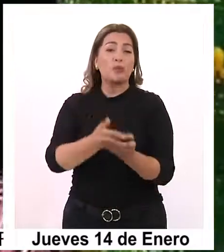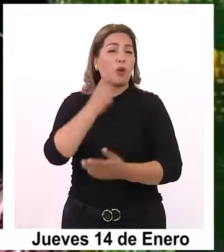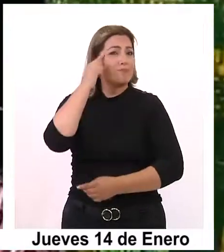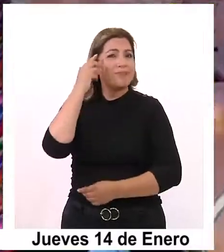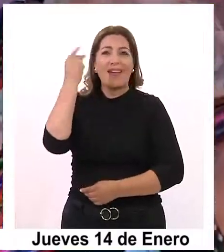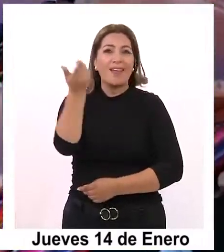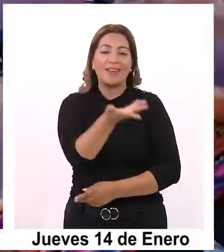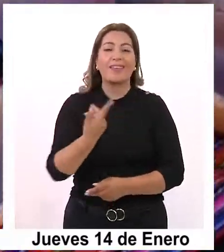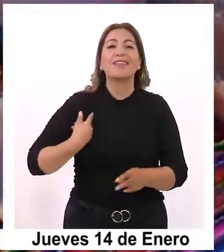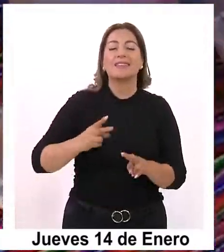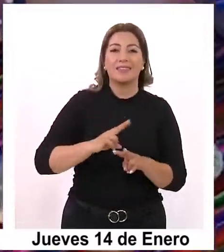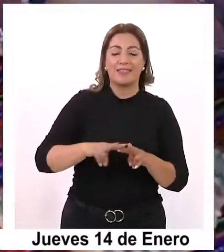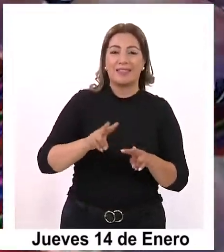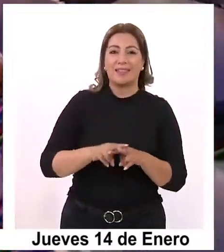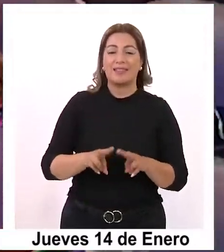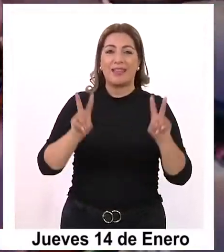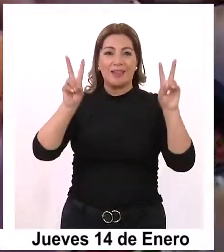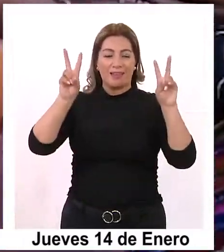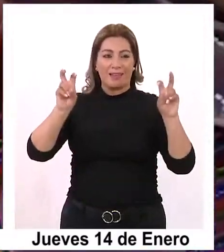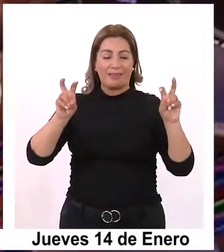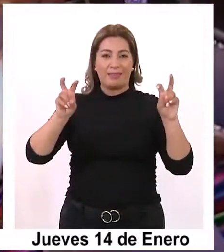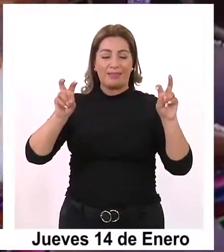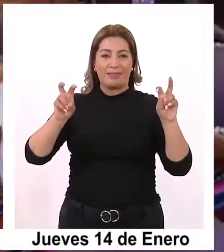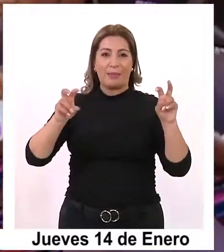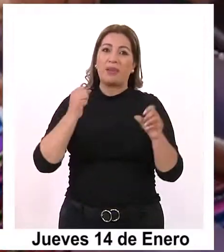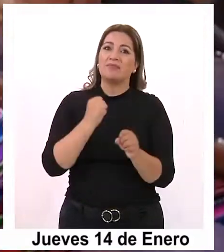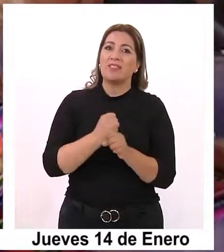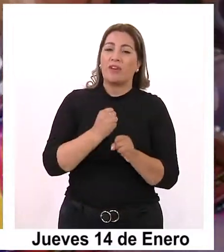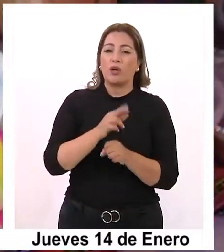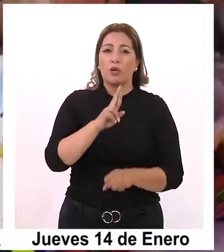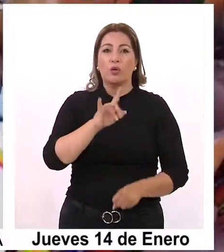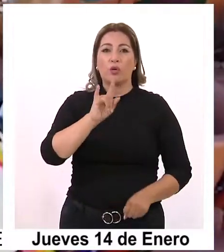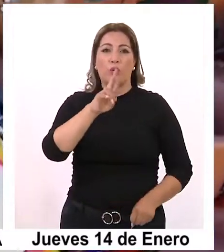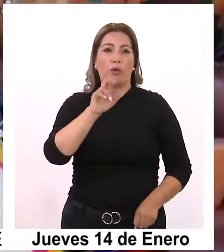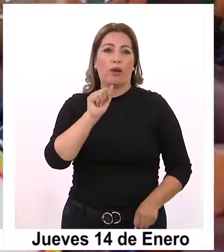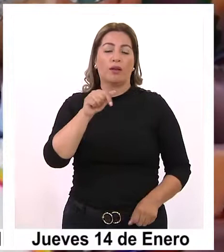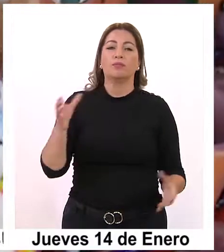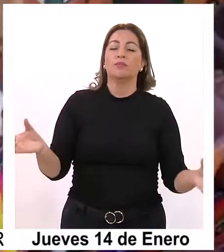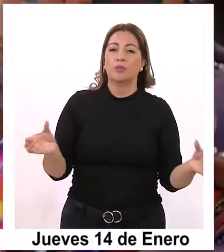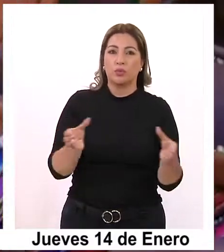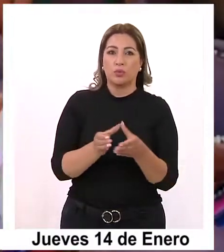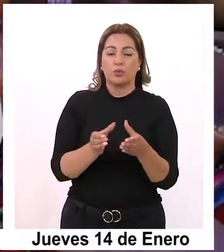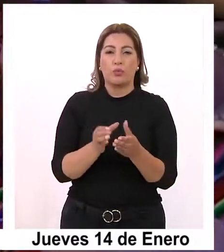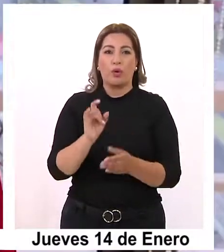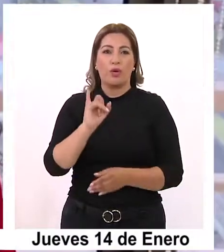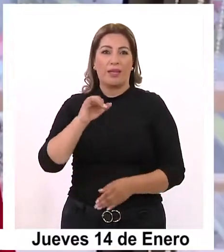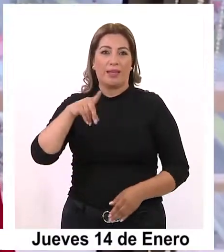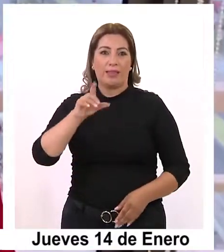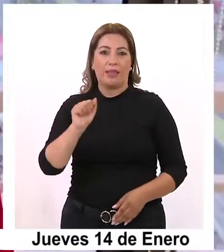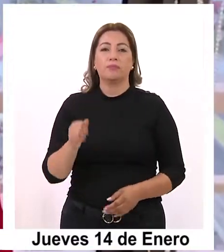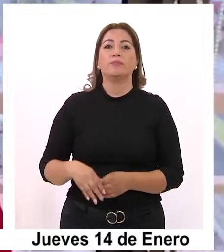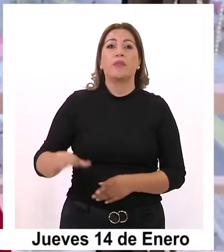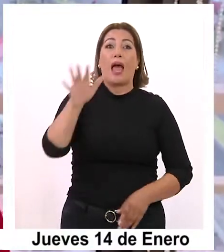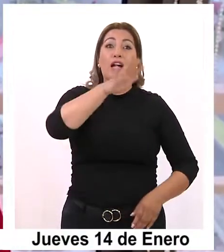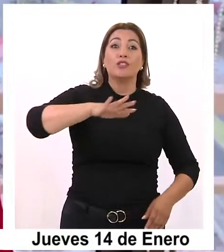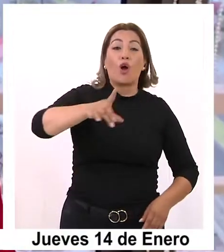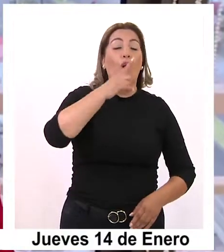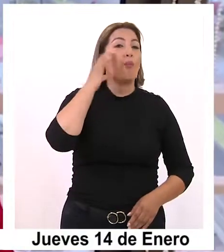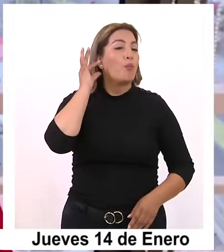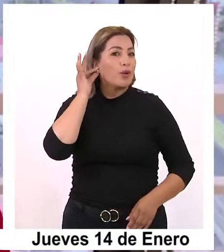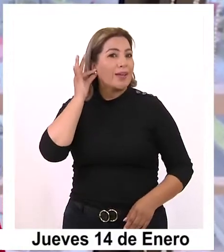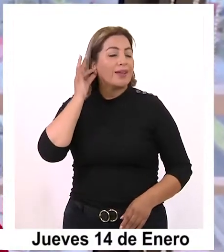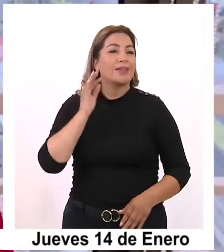iniciativa que se ejecuta en el marco de la Ruta de Emprendimiento Rural en convenio con INDAP. Invito a todas las mujeres de Altamarugal